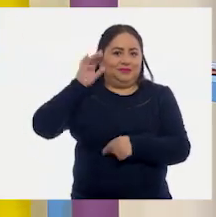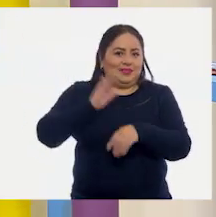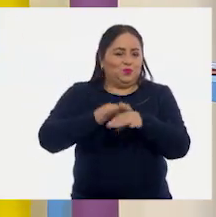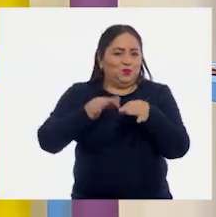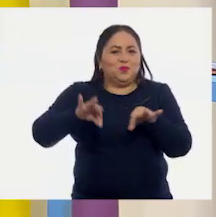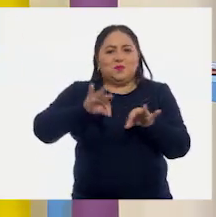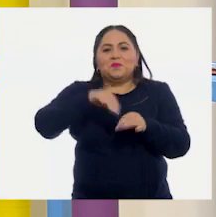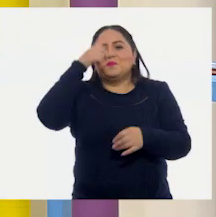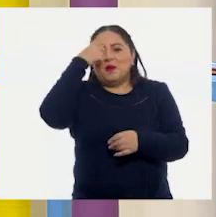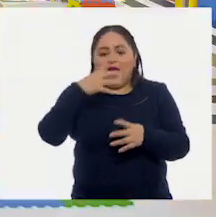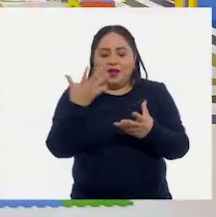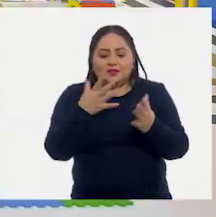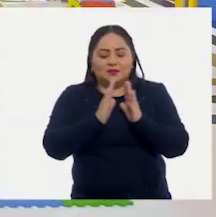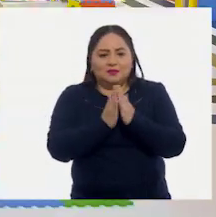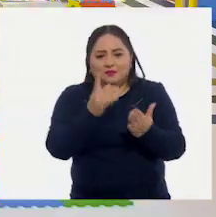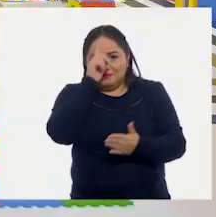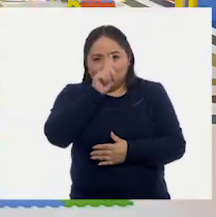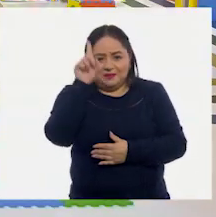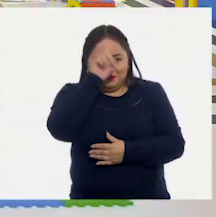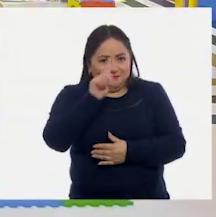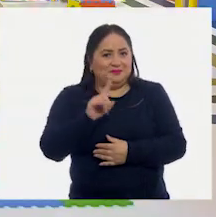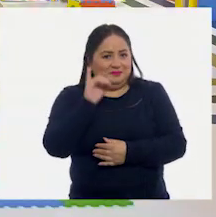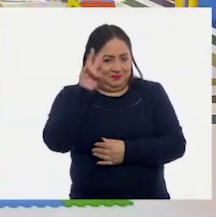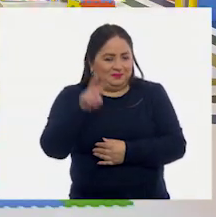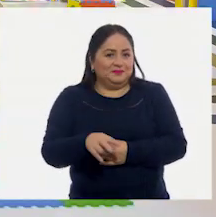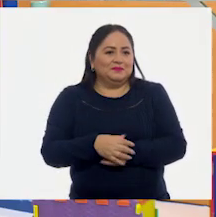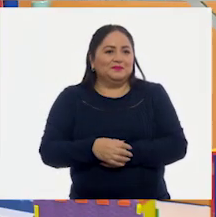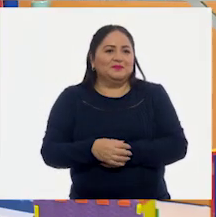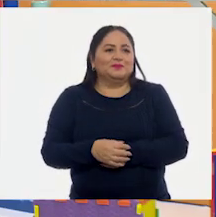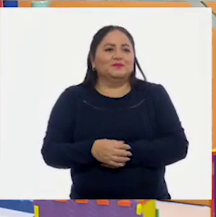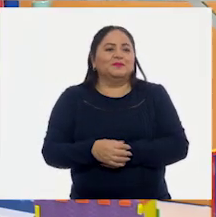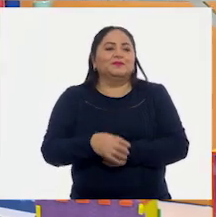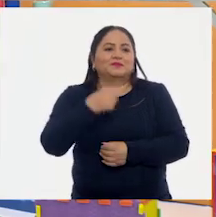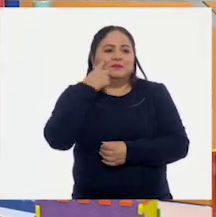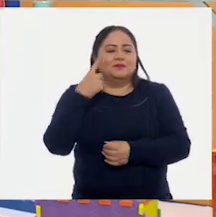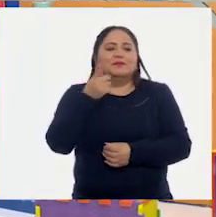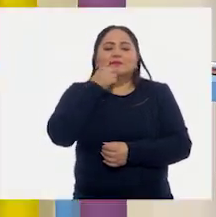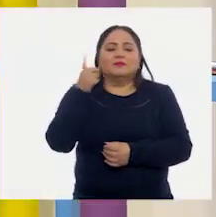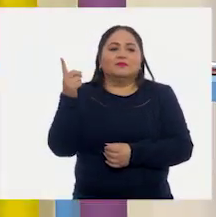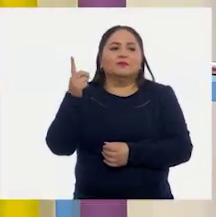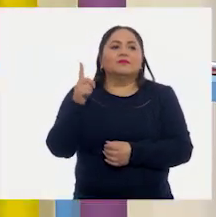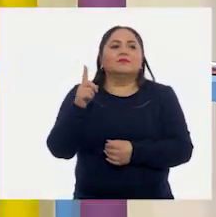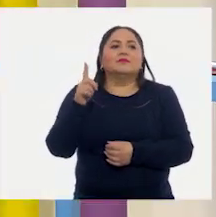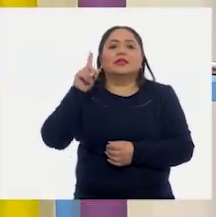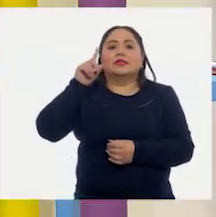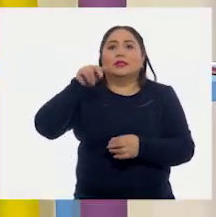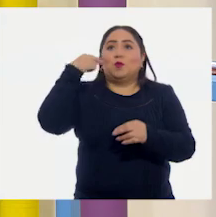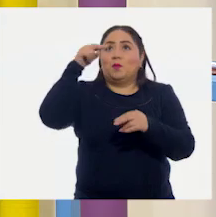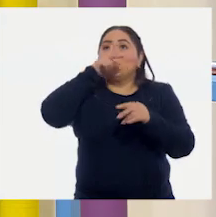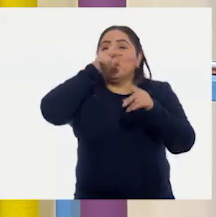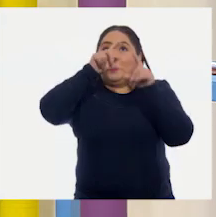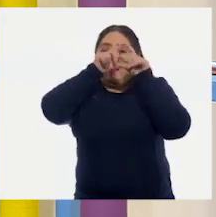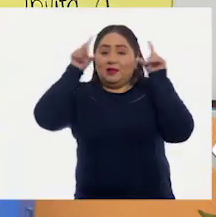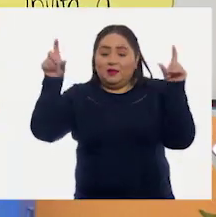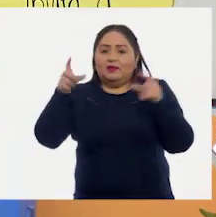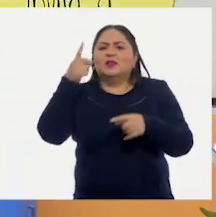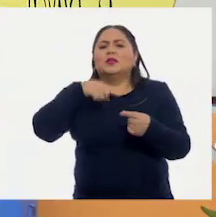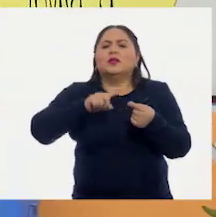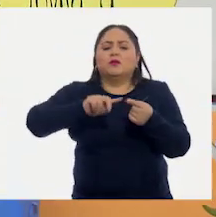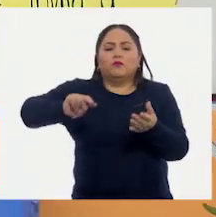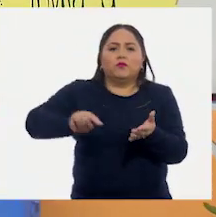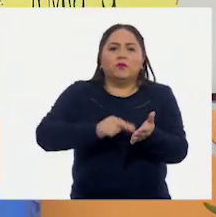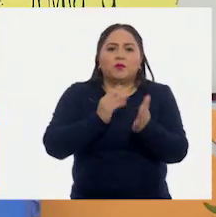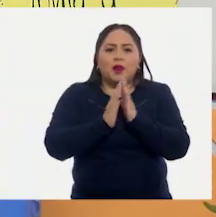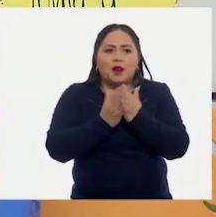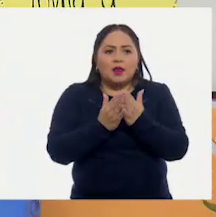para elaborar una recomendación, ¿verdad? Exacto. ¿Lo leemos otra vez, Marianita? Título del libro. Autor del